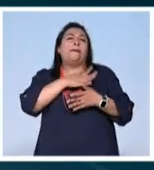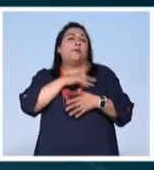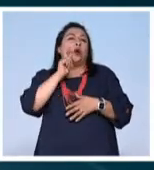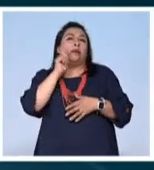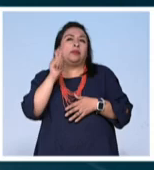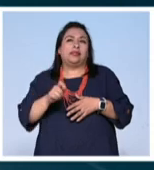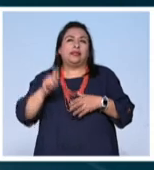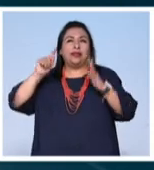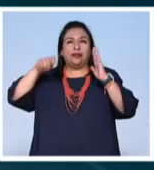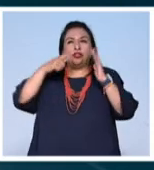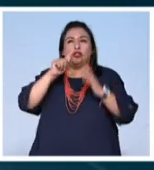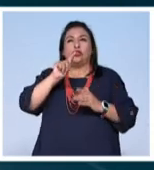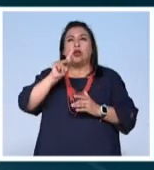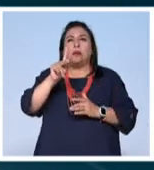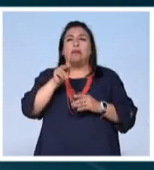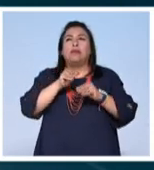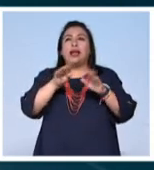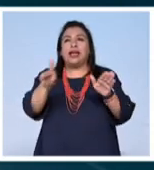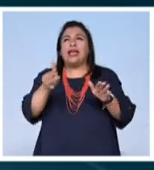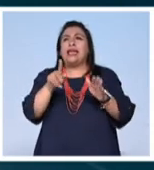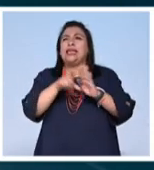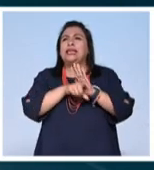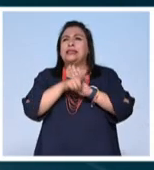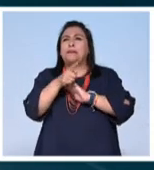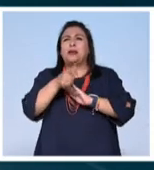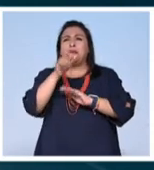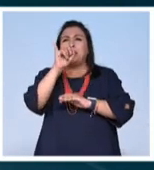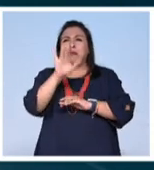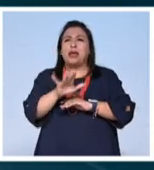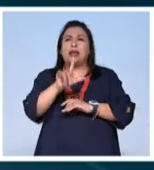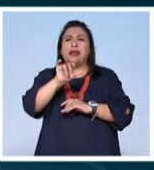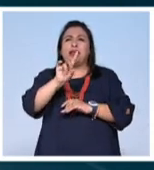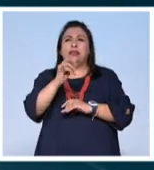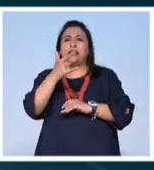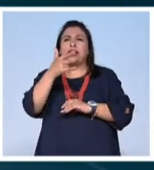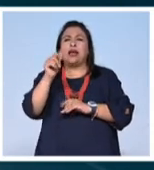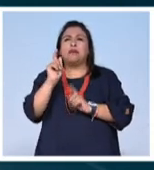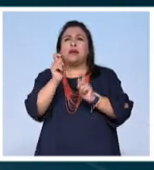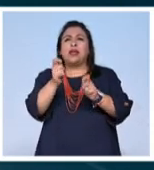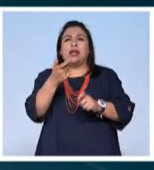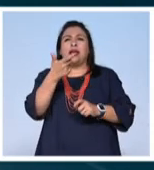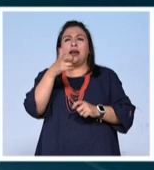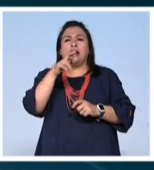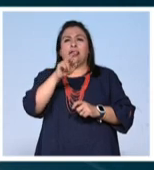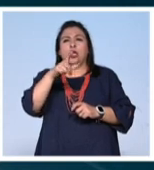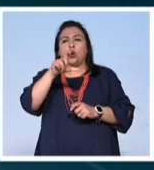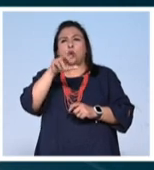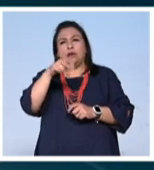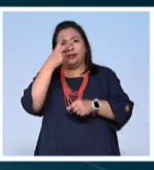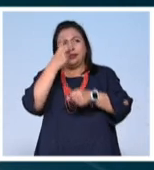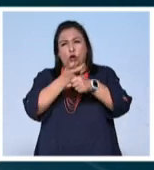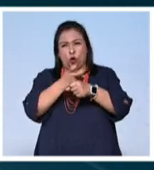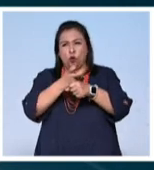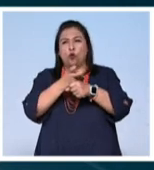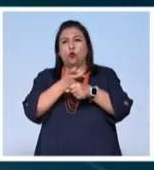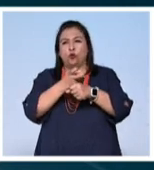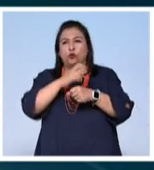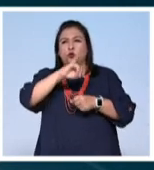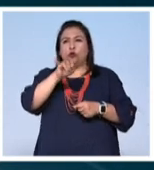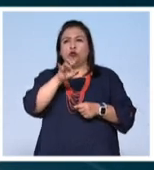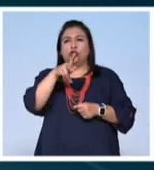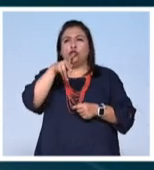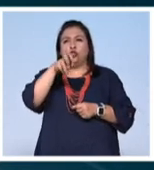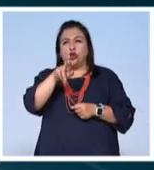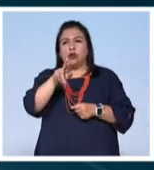el cineasta Todd Phillips reveló en su cuenta de Instagram la primera imagen de Lady Gaga en su papel como Harley Quinn para el segundo episodio de Joker